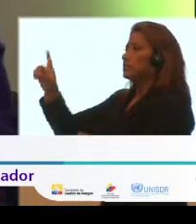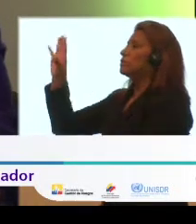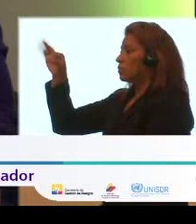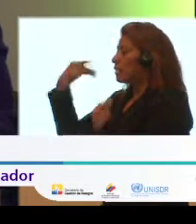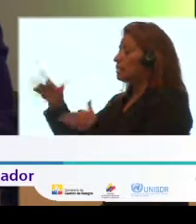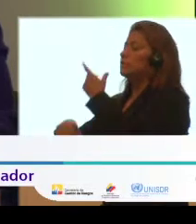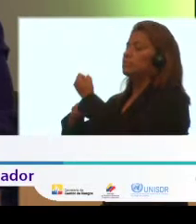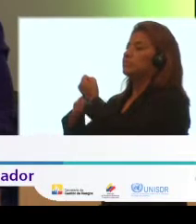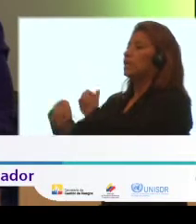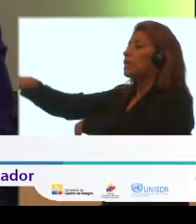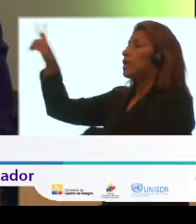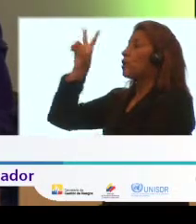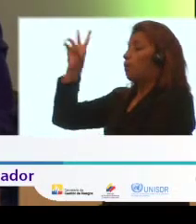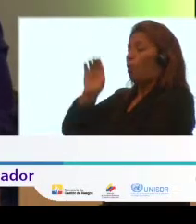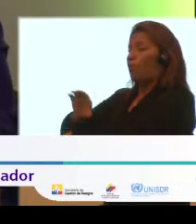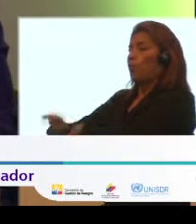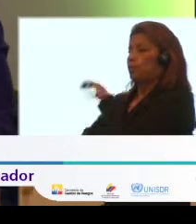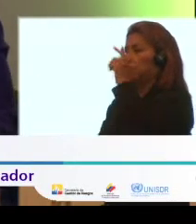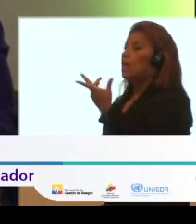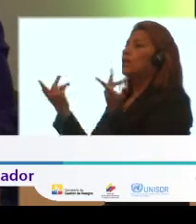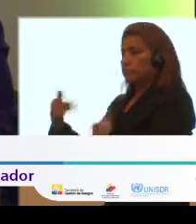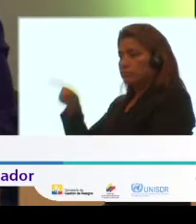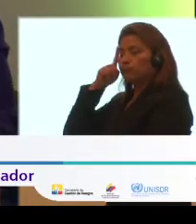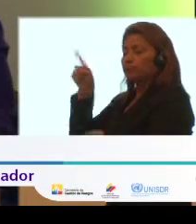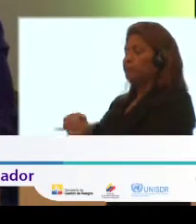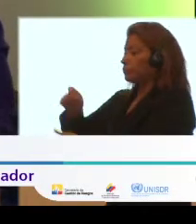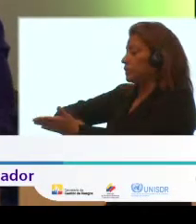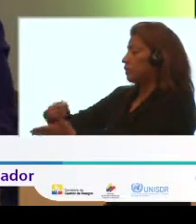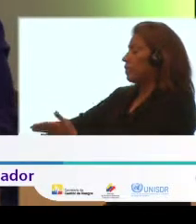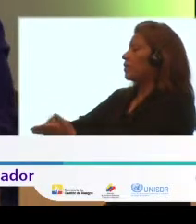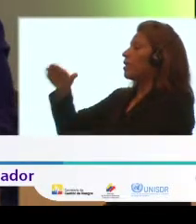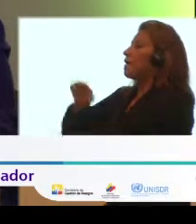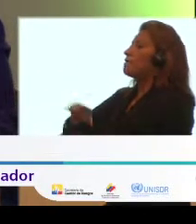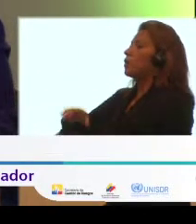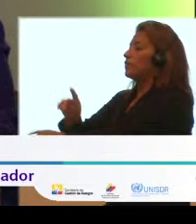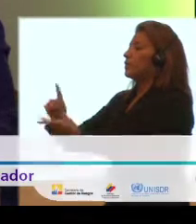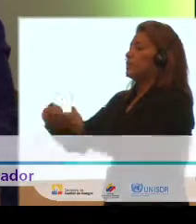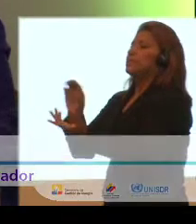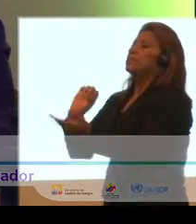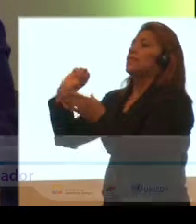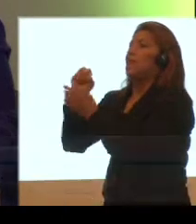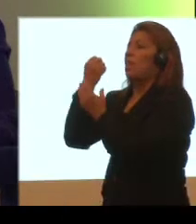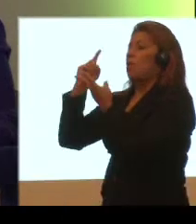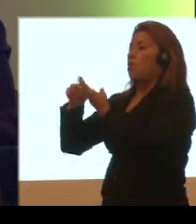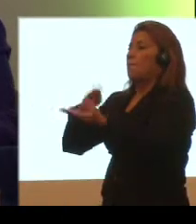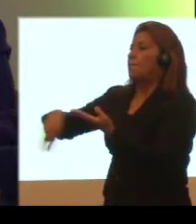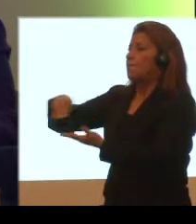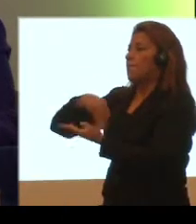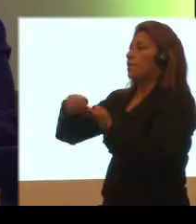dos provinciales con quienes se han suscrito convenios de cooperación en las provincias de El Oro, Manaví,